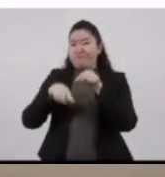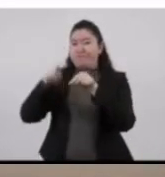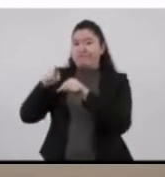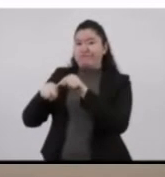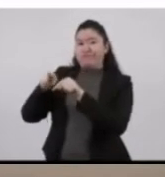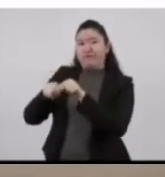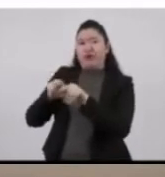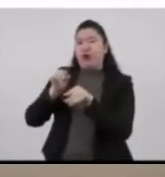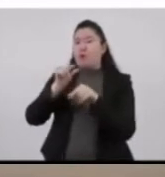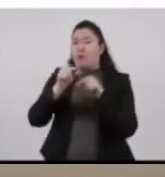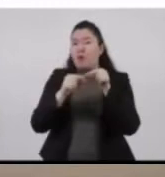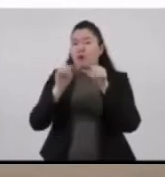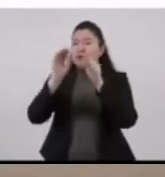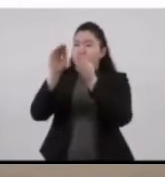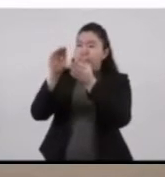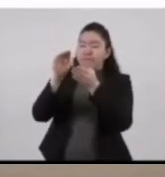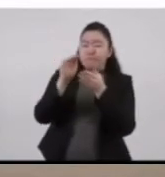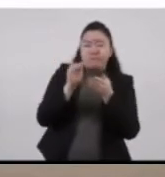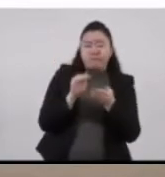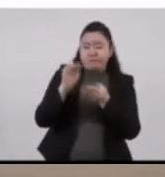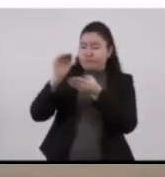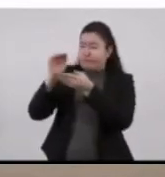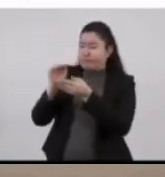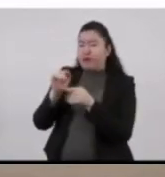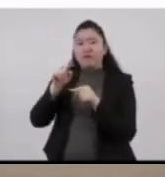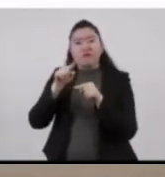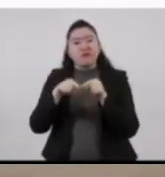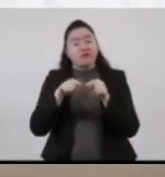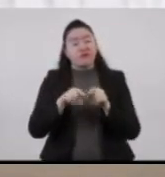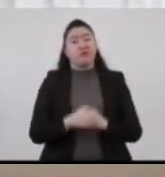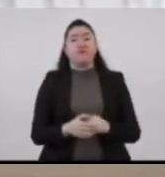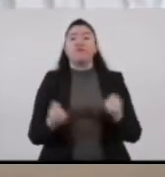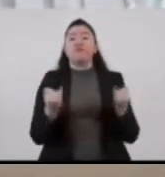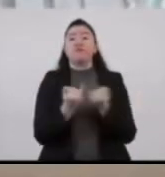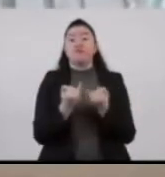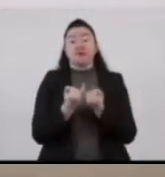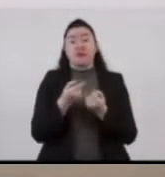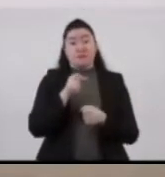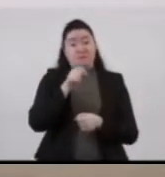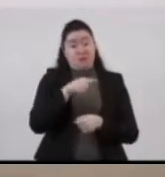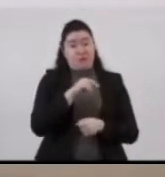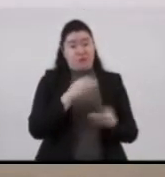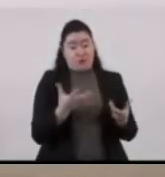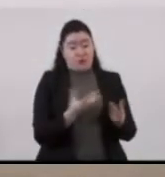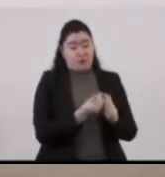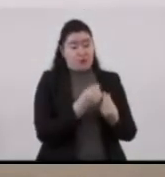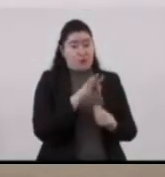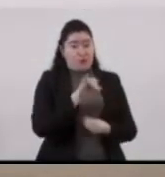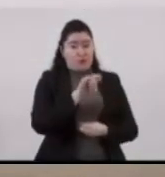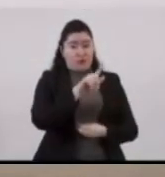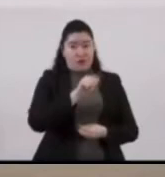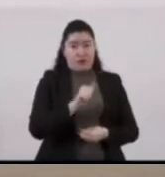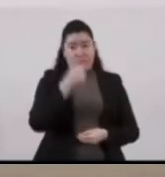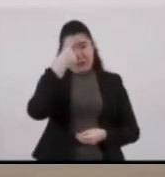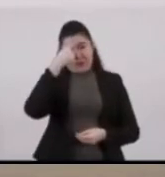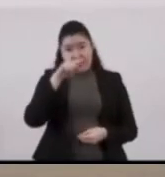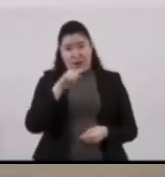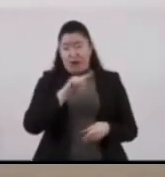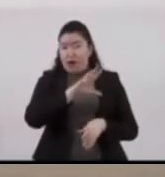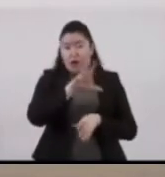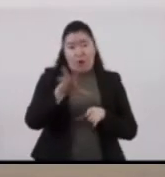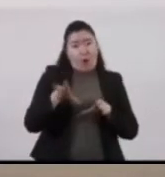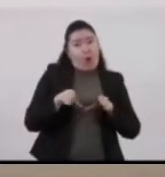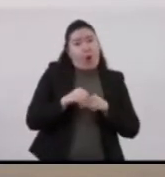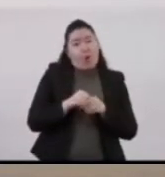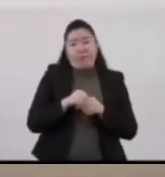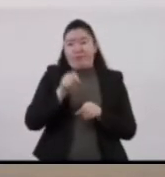controlado. Paralelamente, se llevaron a cabo las gestiones con la Fiscalía para el traslado de la totalidad